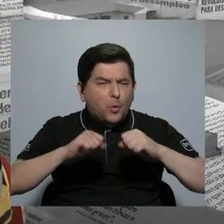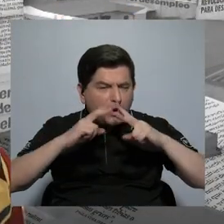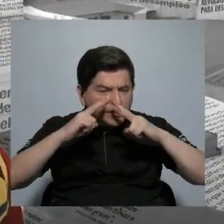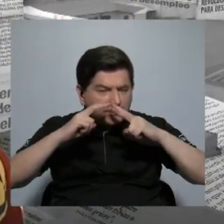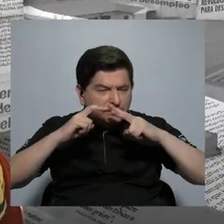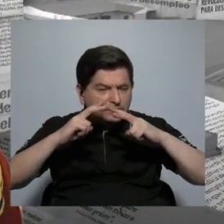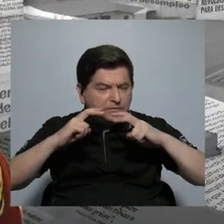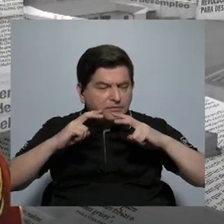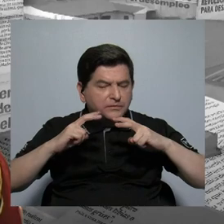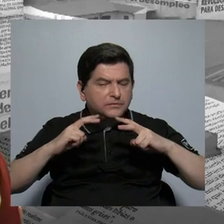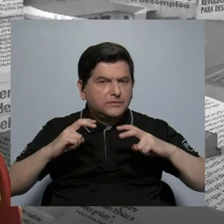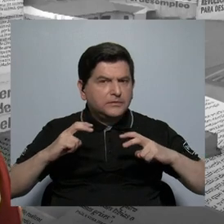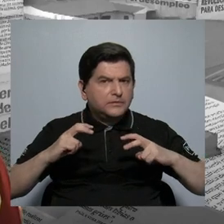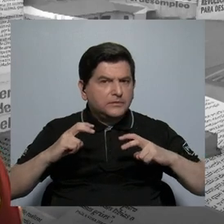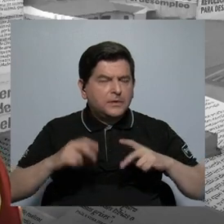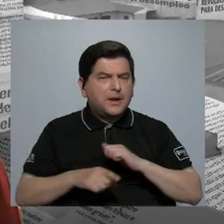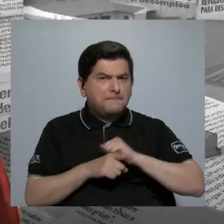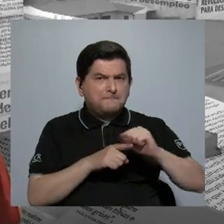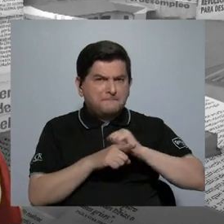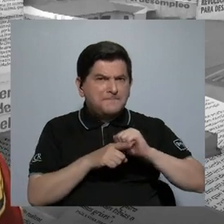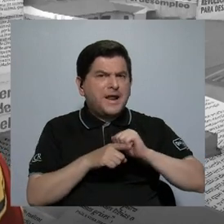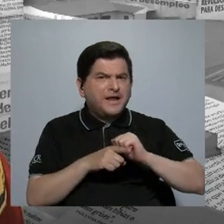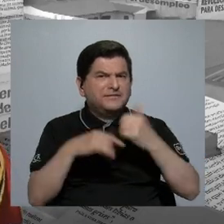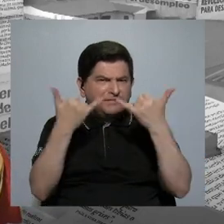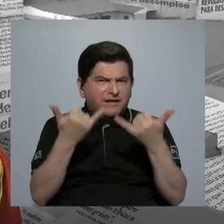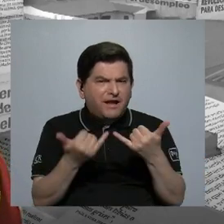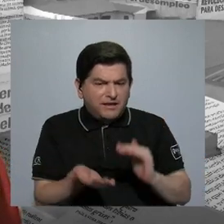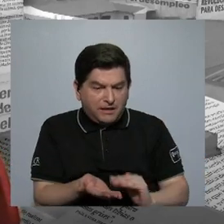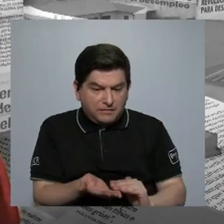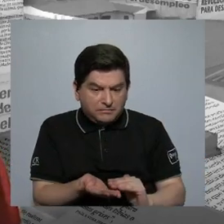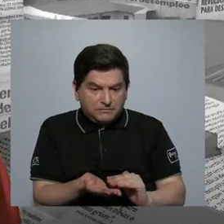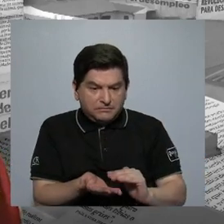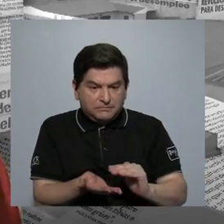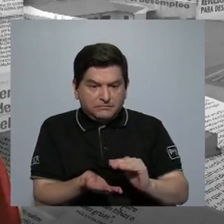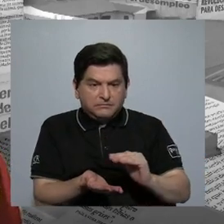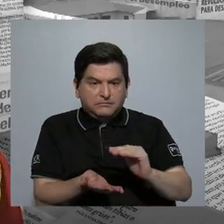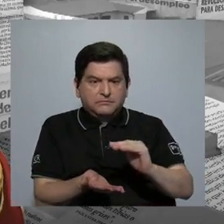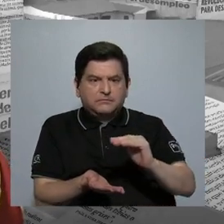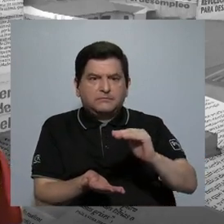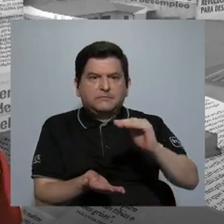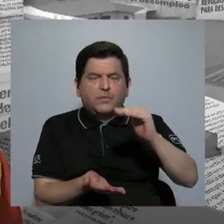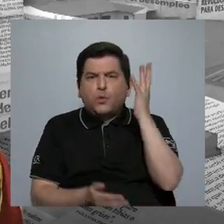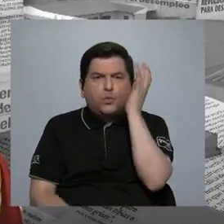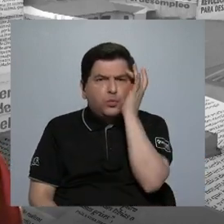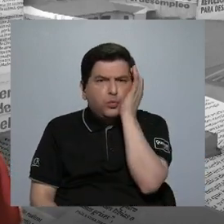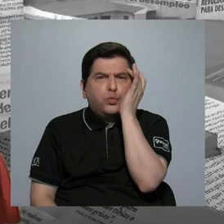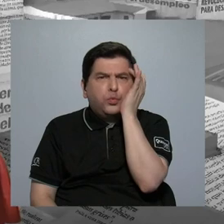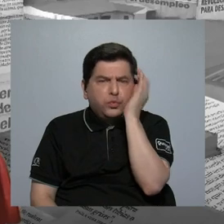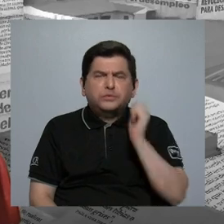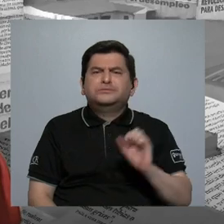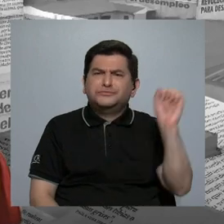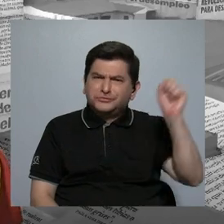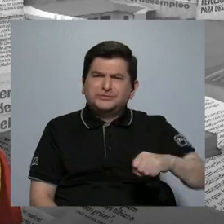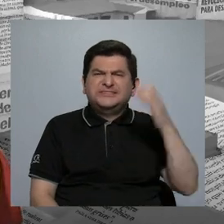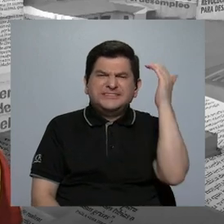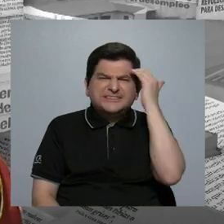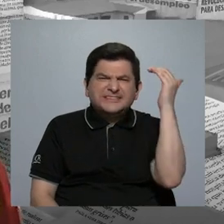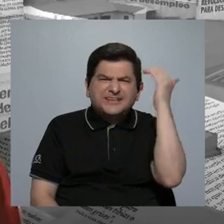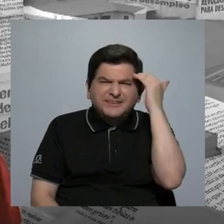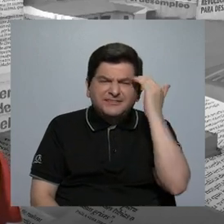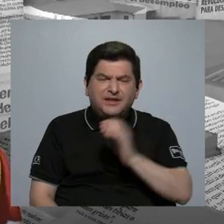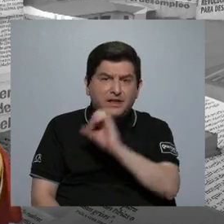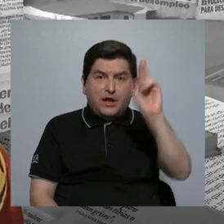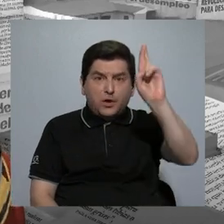viendo que en realidad es una práctica que se ha venido acrecentando. ¿Es una preocupación el